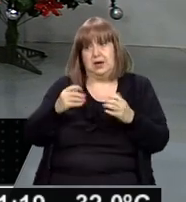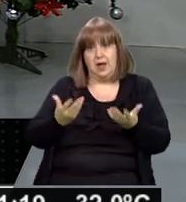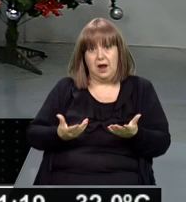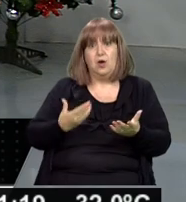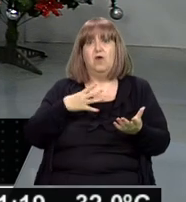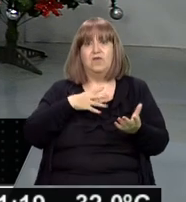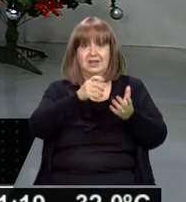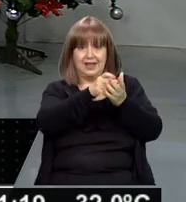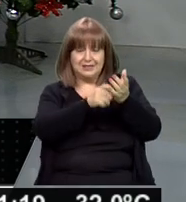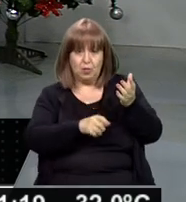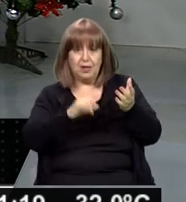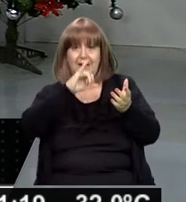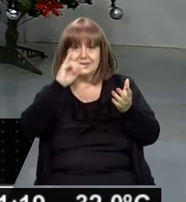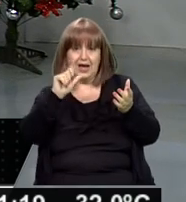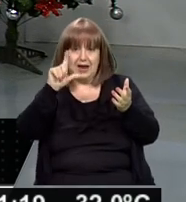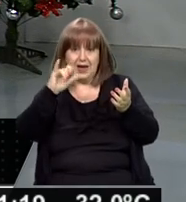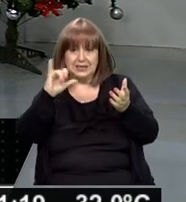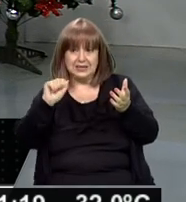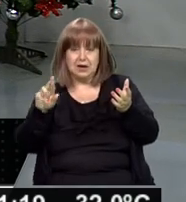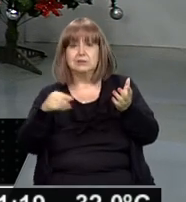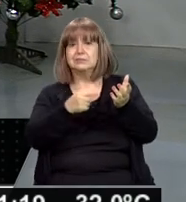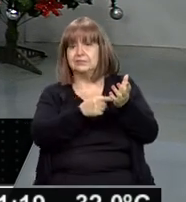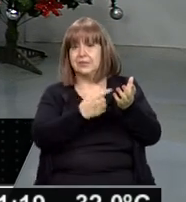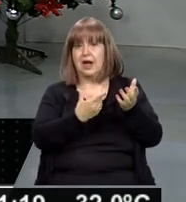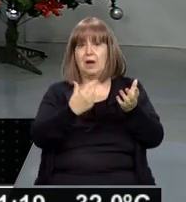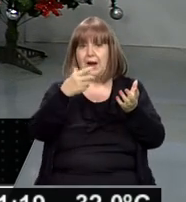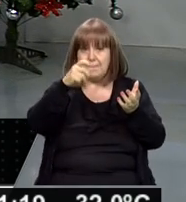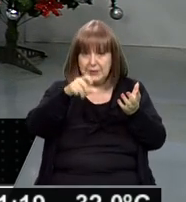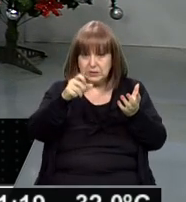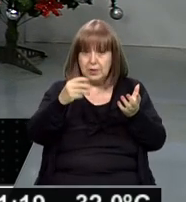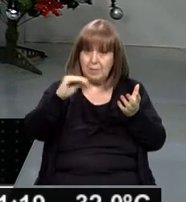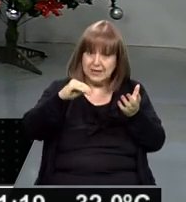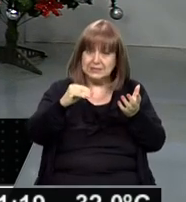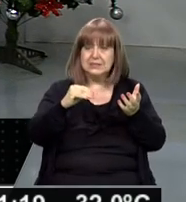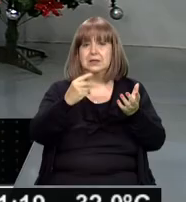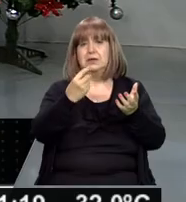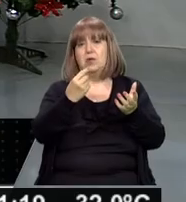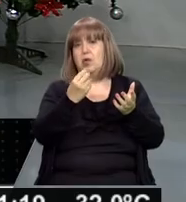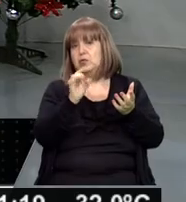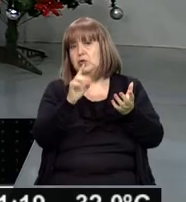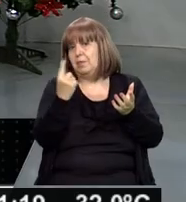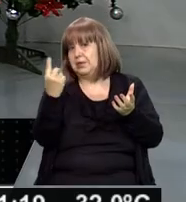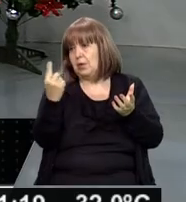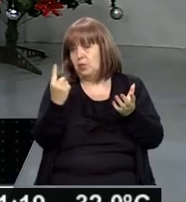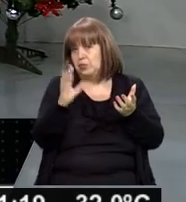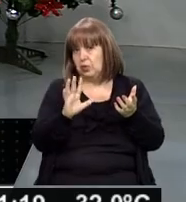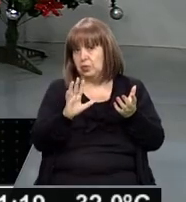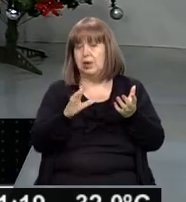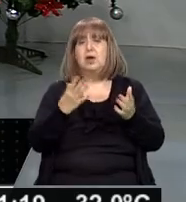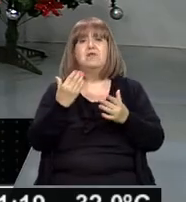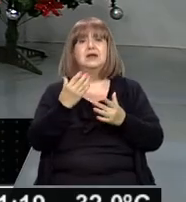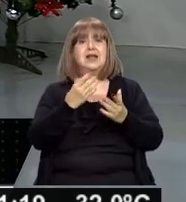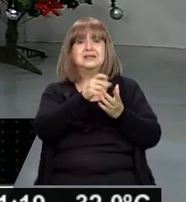celular de Salazar para poder determinar si hay una tercera o cuarta persona y además encontrar el celular de